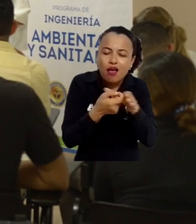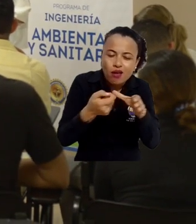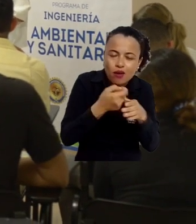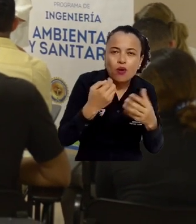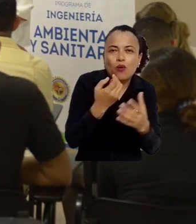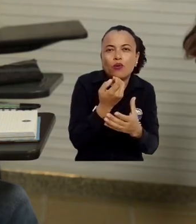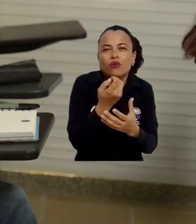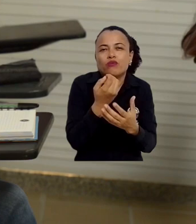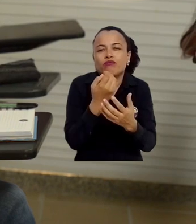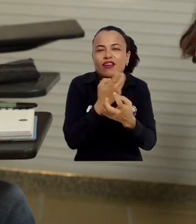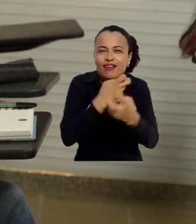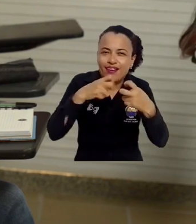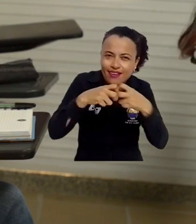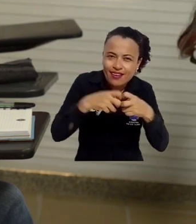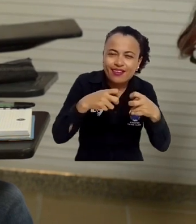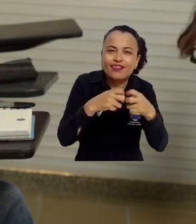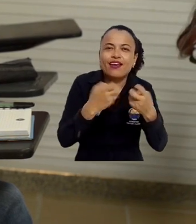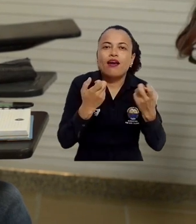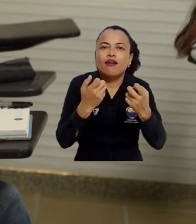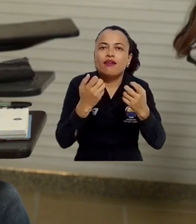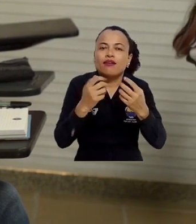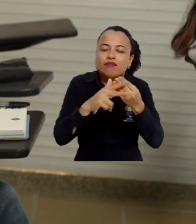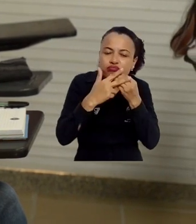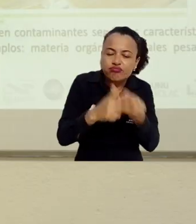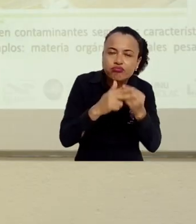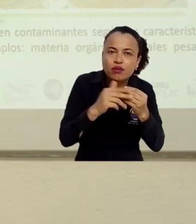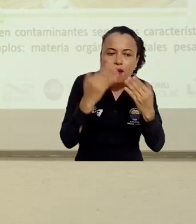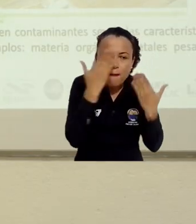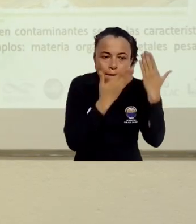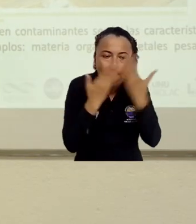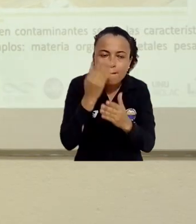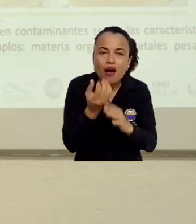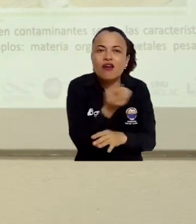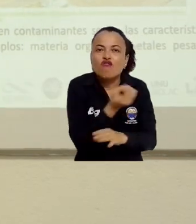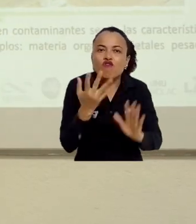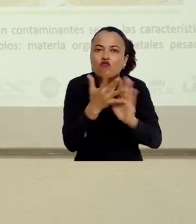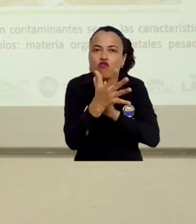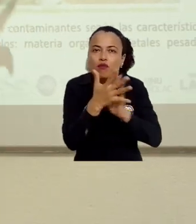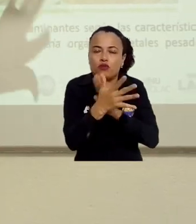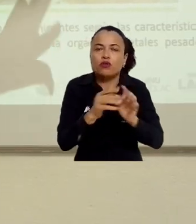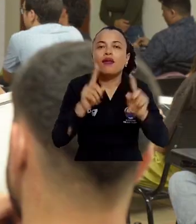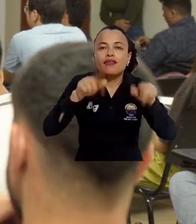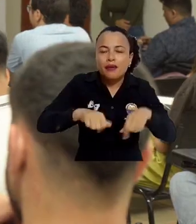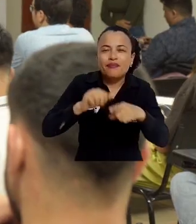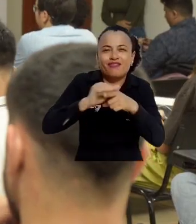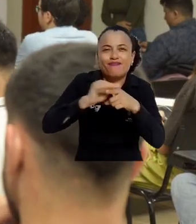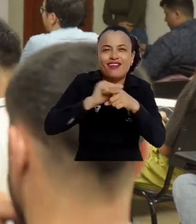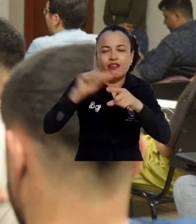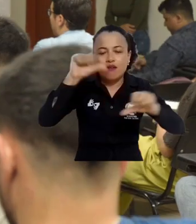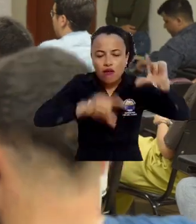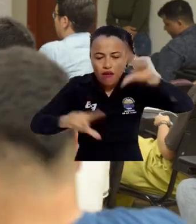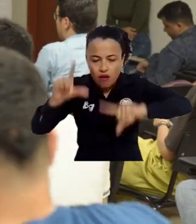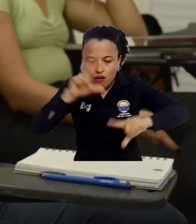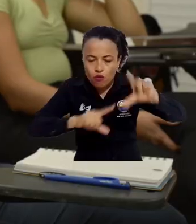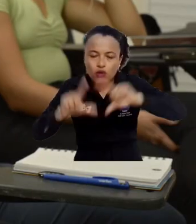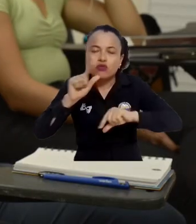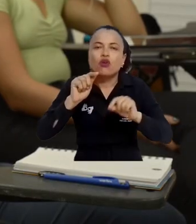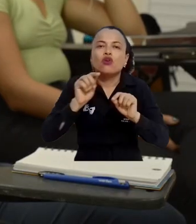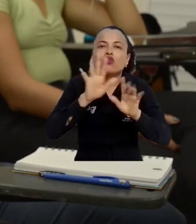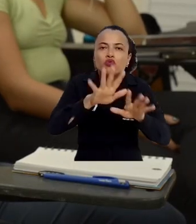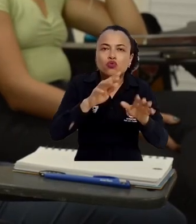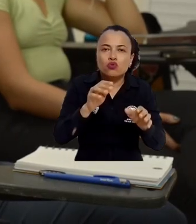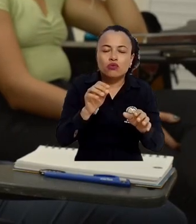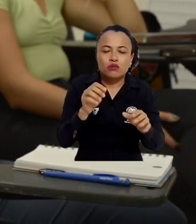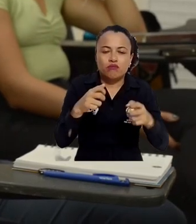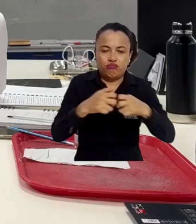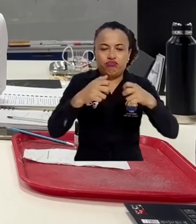microbiología, electroquímica, generación de energía y herramientas para el análisis de datos. Además, se desarrollaron prácticas de laboratorio